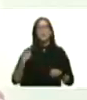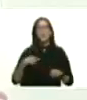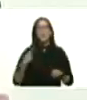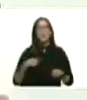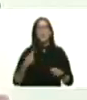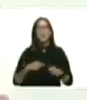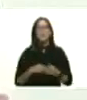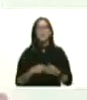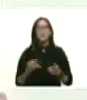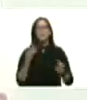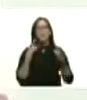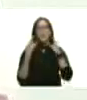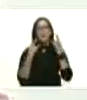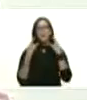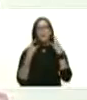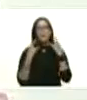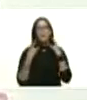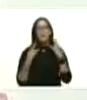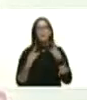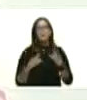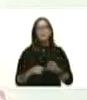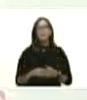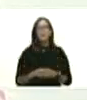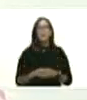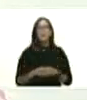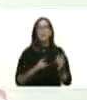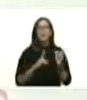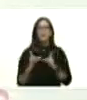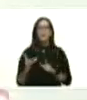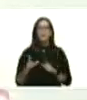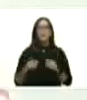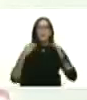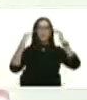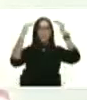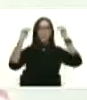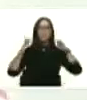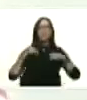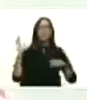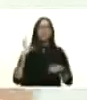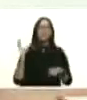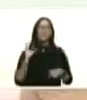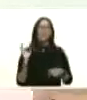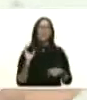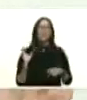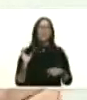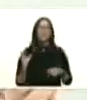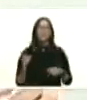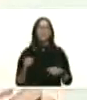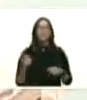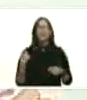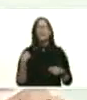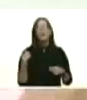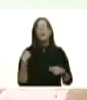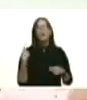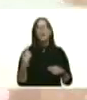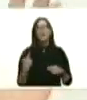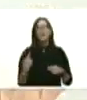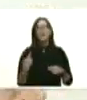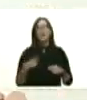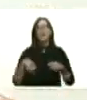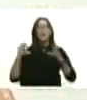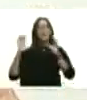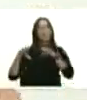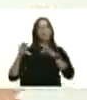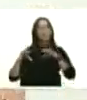alerta preparado mi comandante aquí en Caracas bueno ya con las primeras lluvias que cayeron